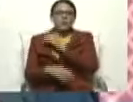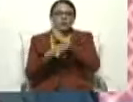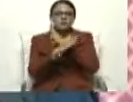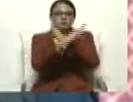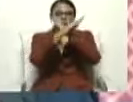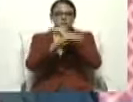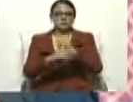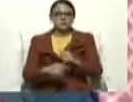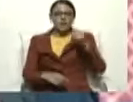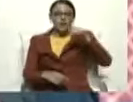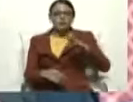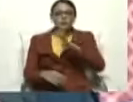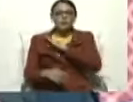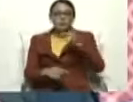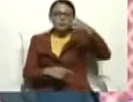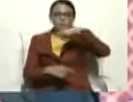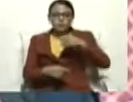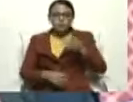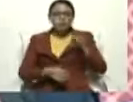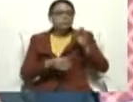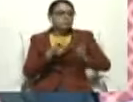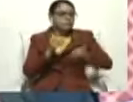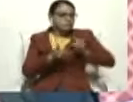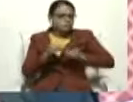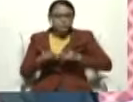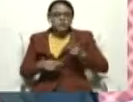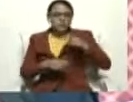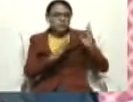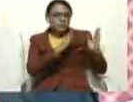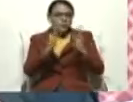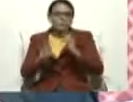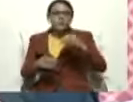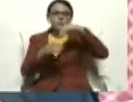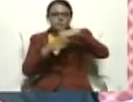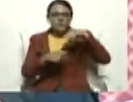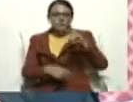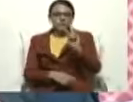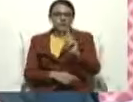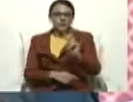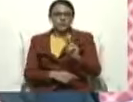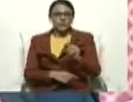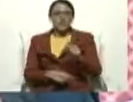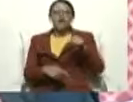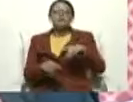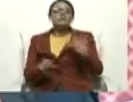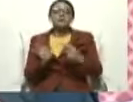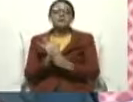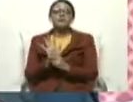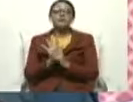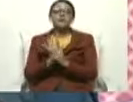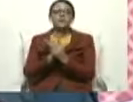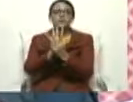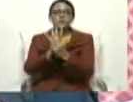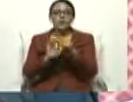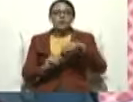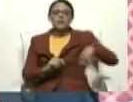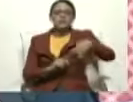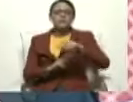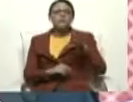Nación que decidió ser libre para siempre por la voluntad del pueblo